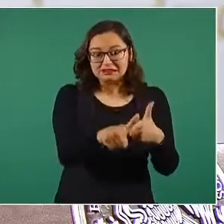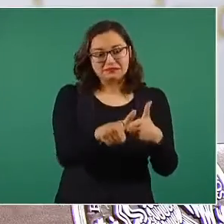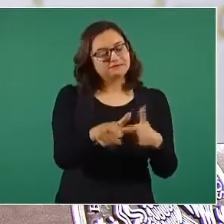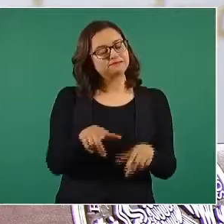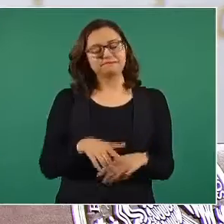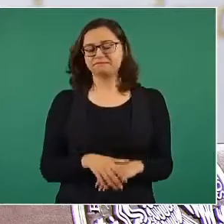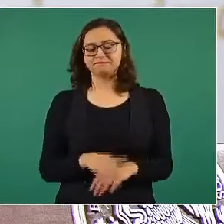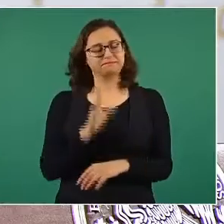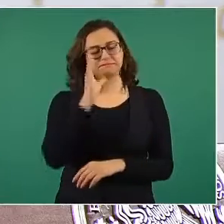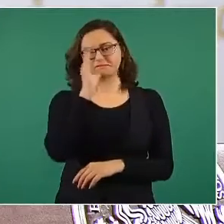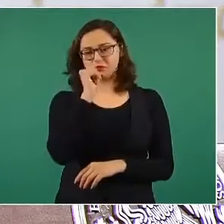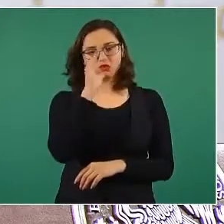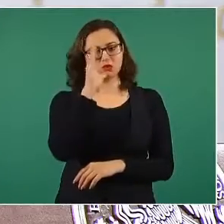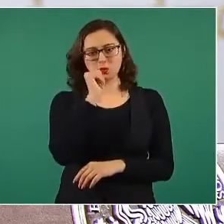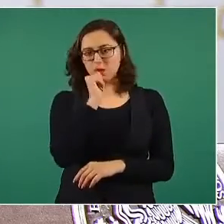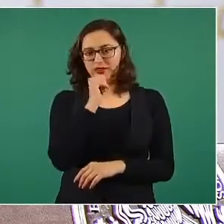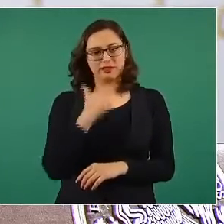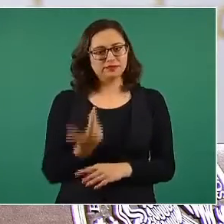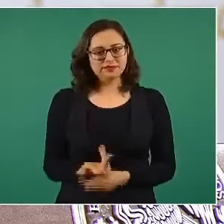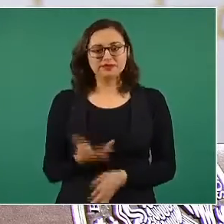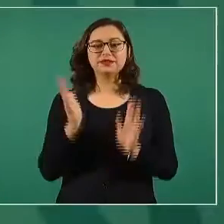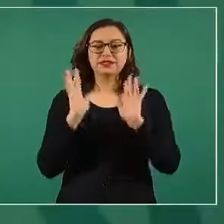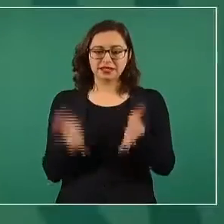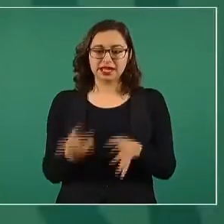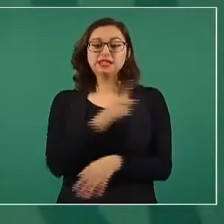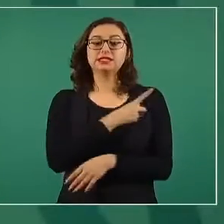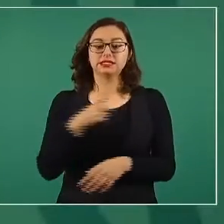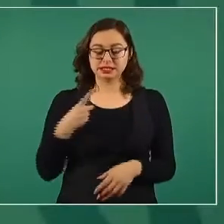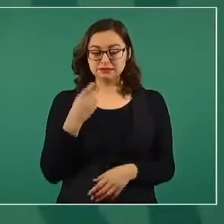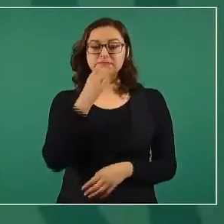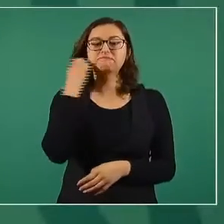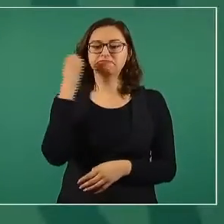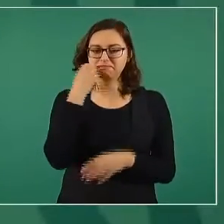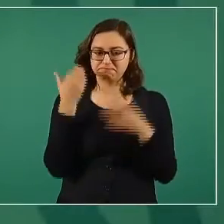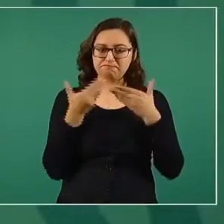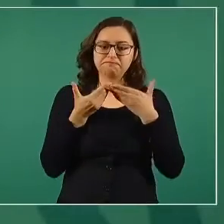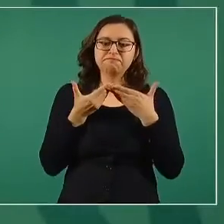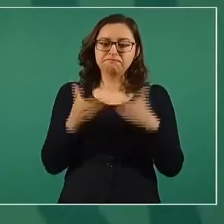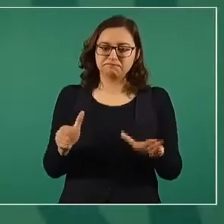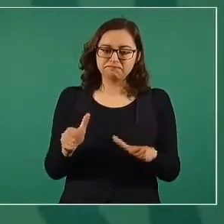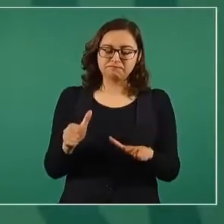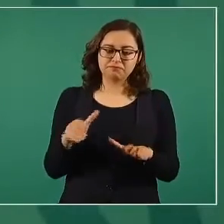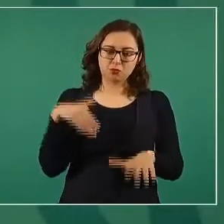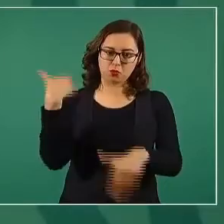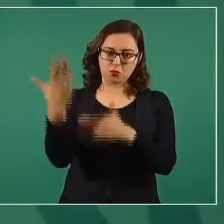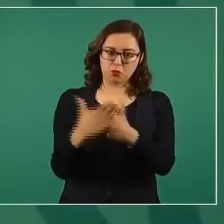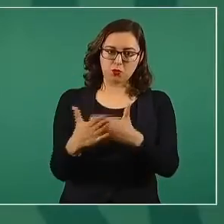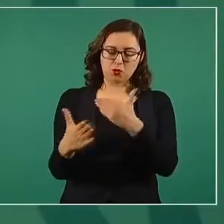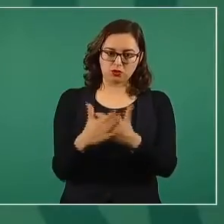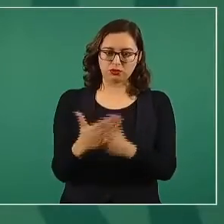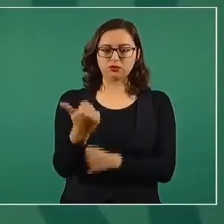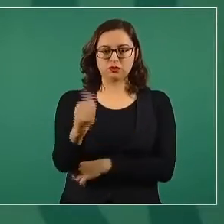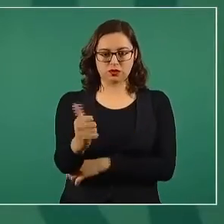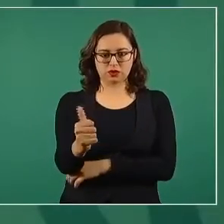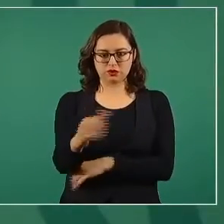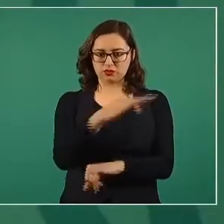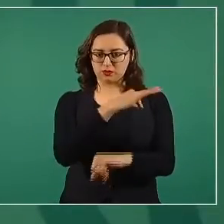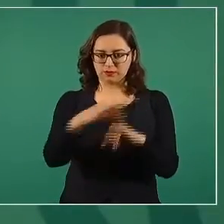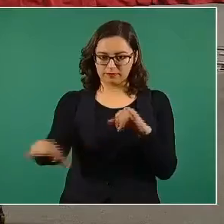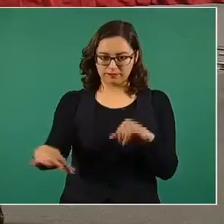que empezar el ciclo escolar a finales de este mes.